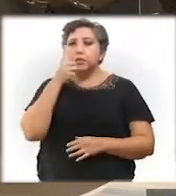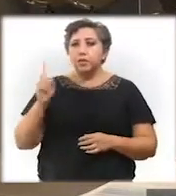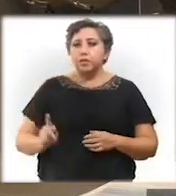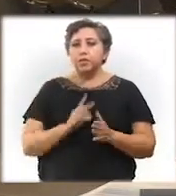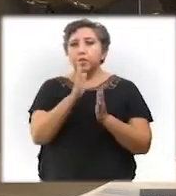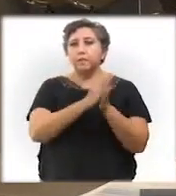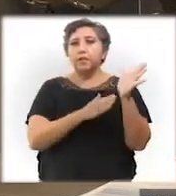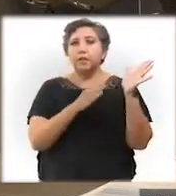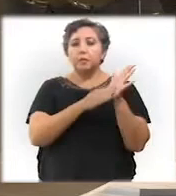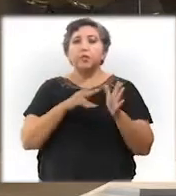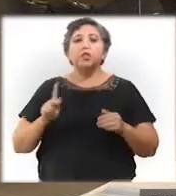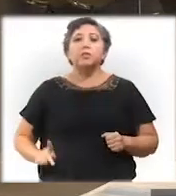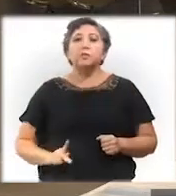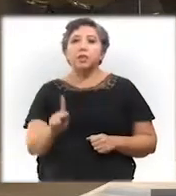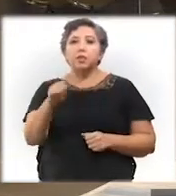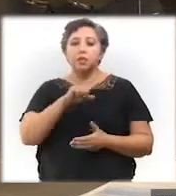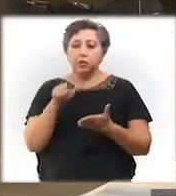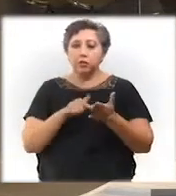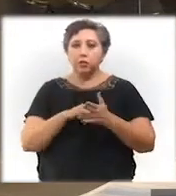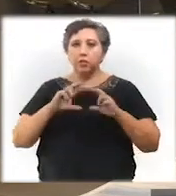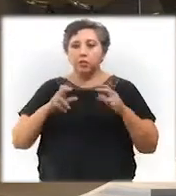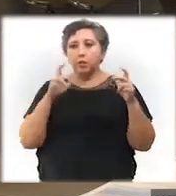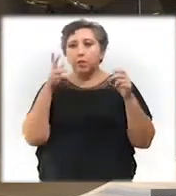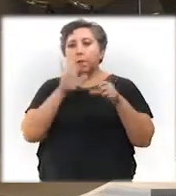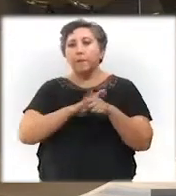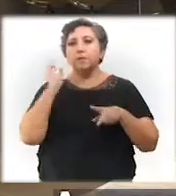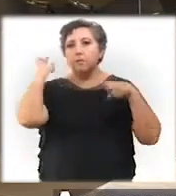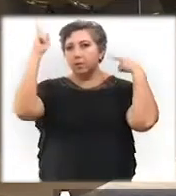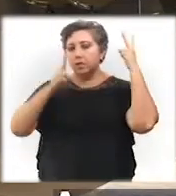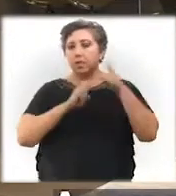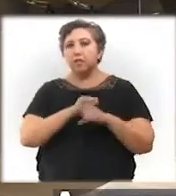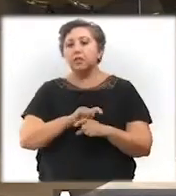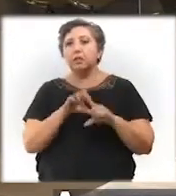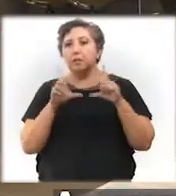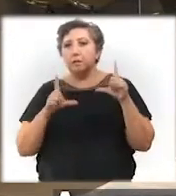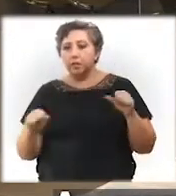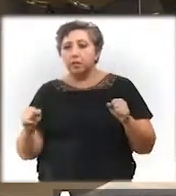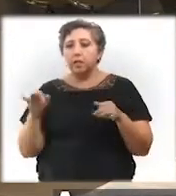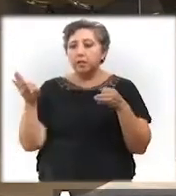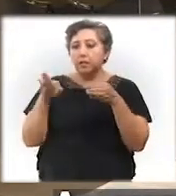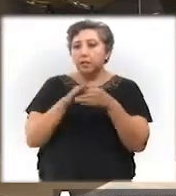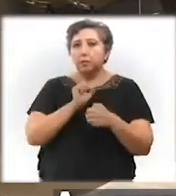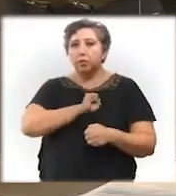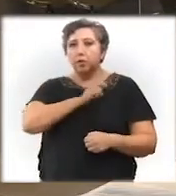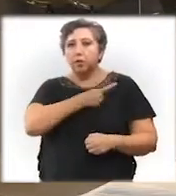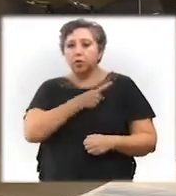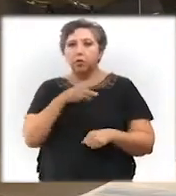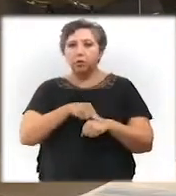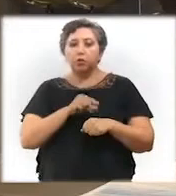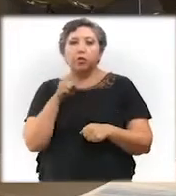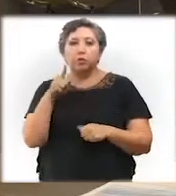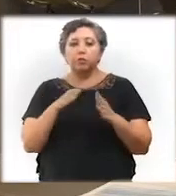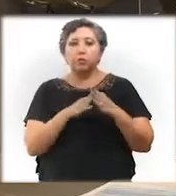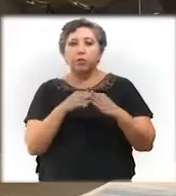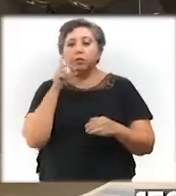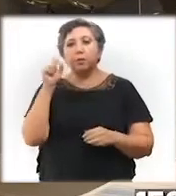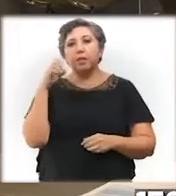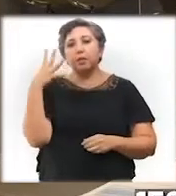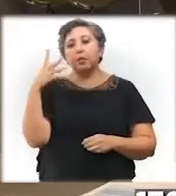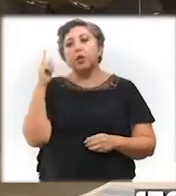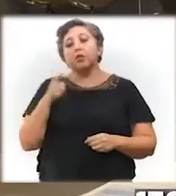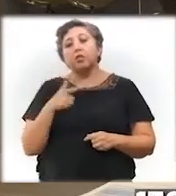playas Platino y nuestras zonas arqueológicas son las más visitadas del país. Acercamos la salud con médico a domicilio, médico 24-7,